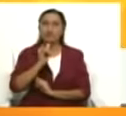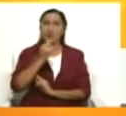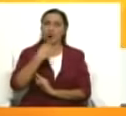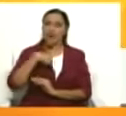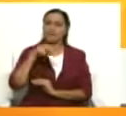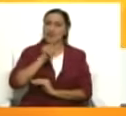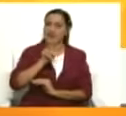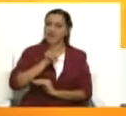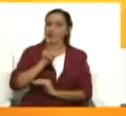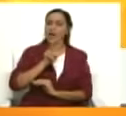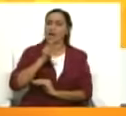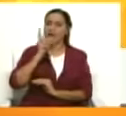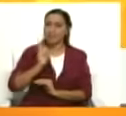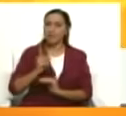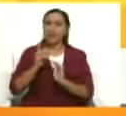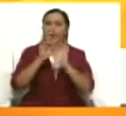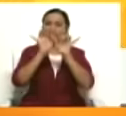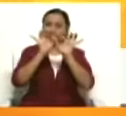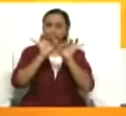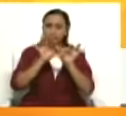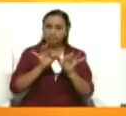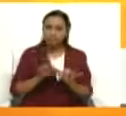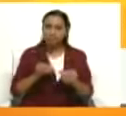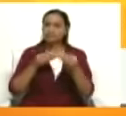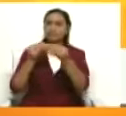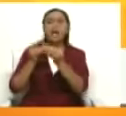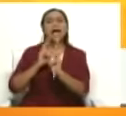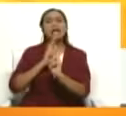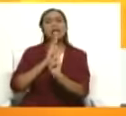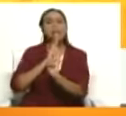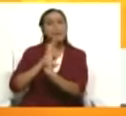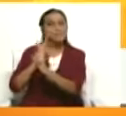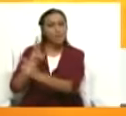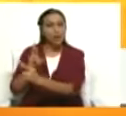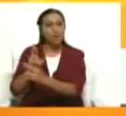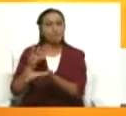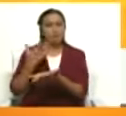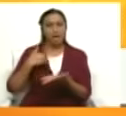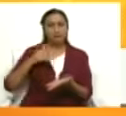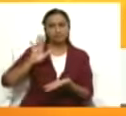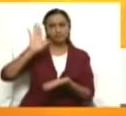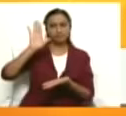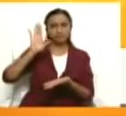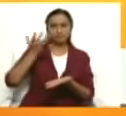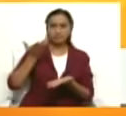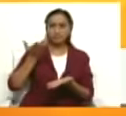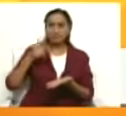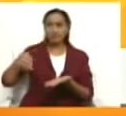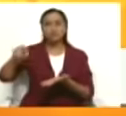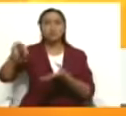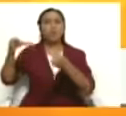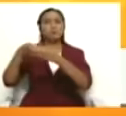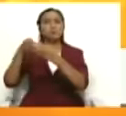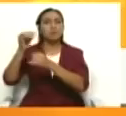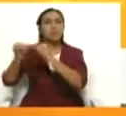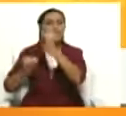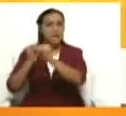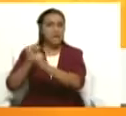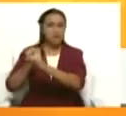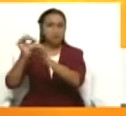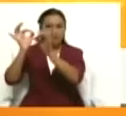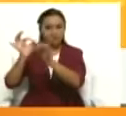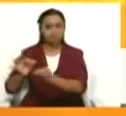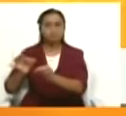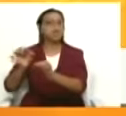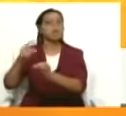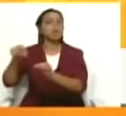posibilidad de defenderse, porque no se compartió información con Venezuela. Y en ese examen preliminar decidieron pasar a la fase de